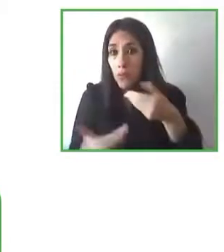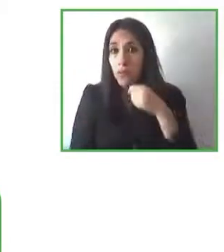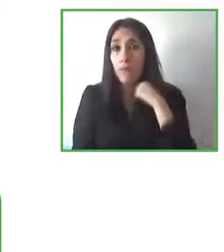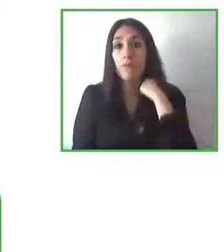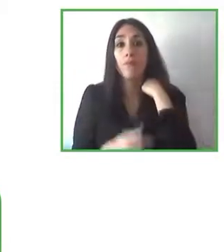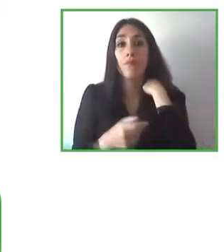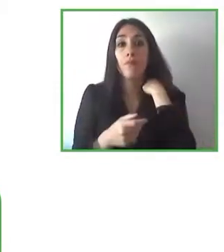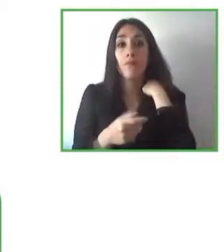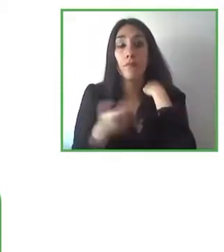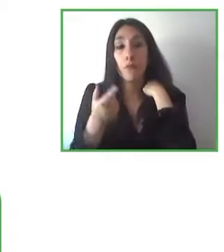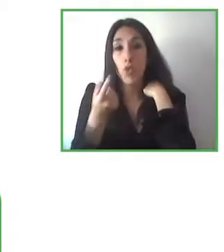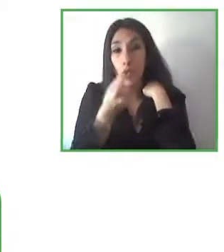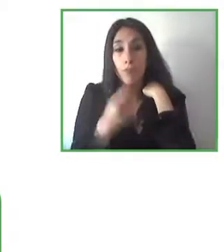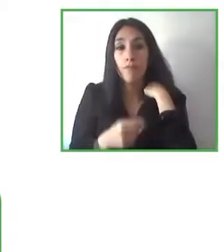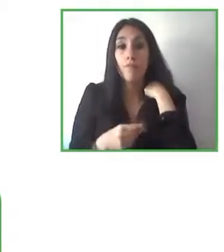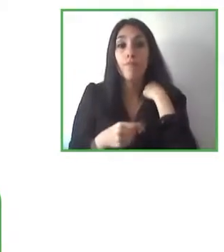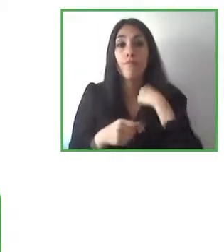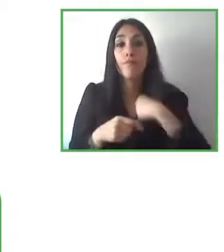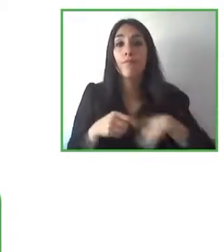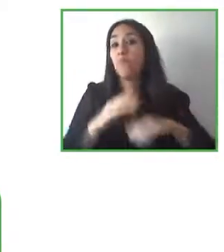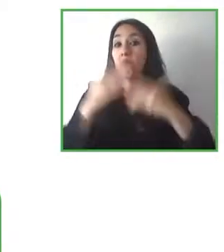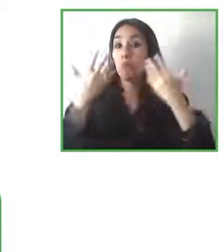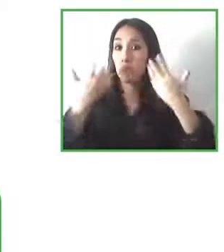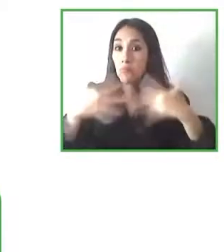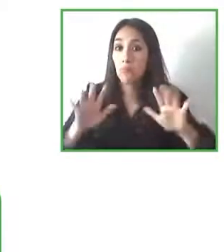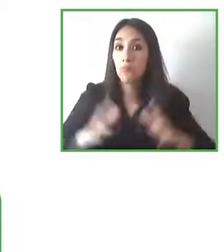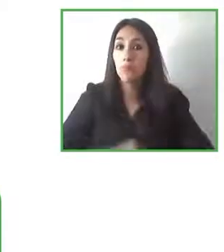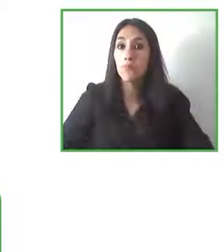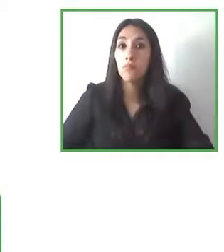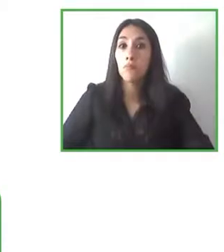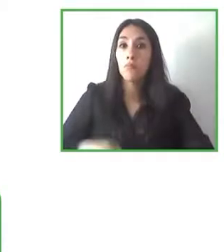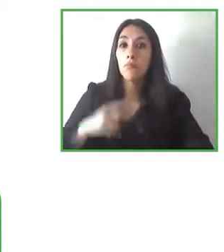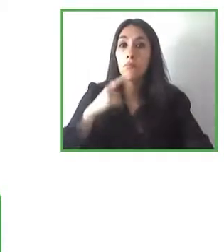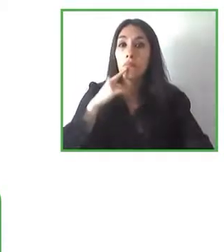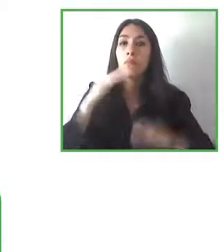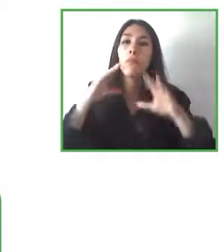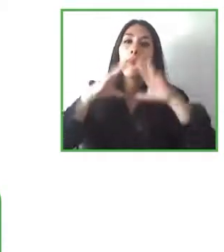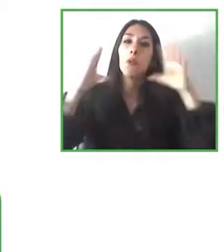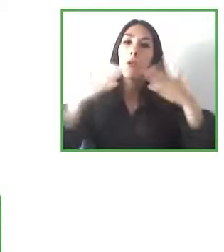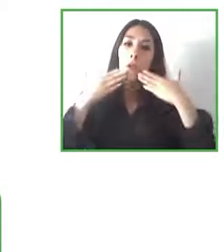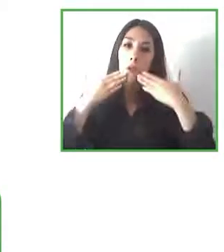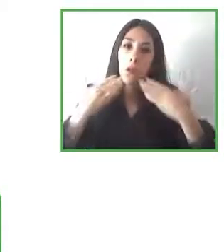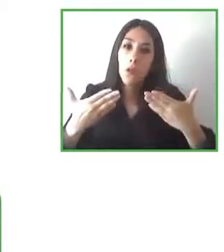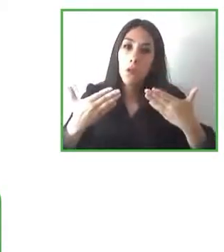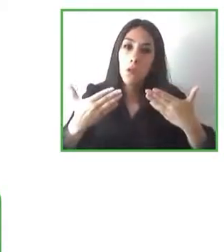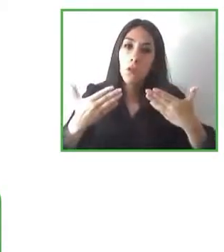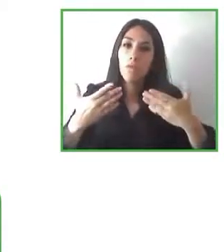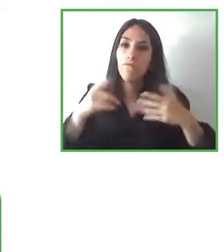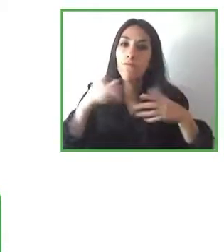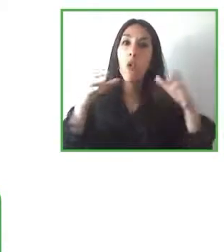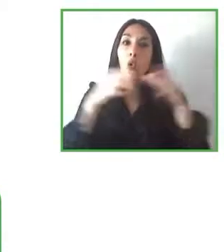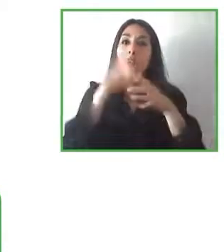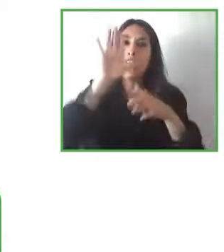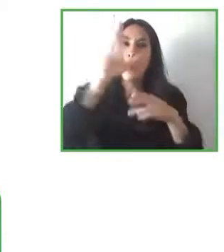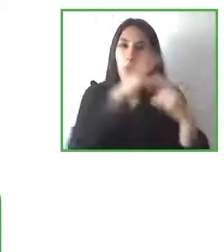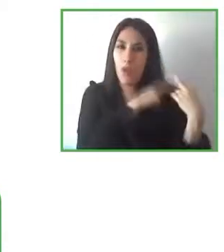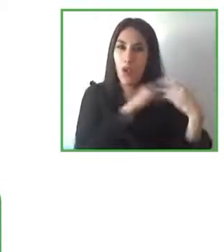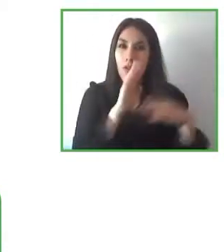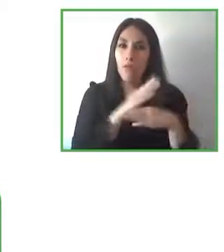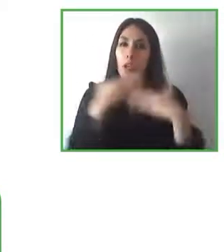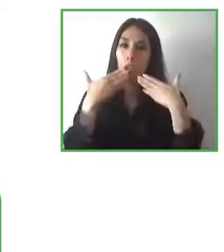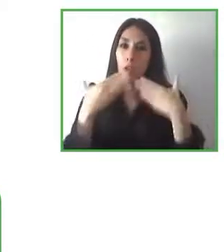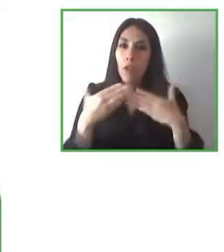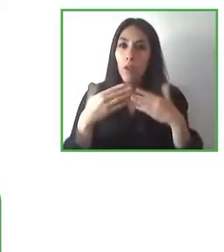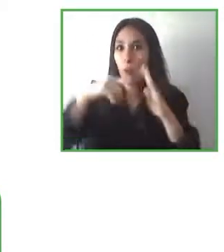agradeciendo nuevamente a la Fundación Descúbreme a Zero Project por la posibilidad y el placer realmente el honor de haber